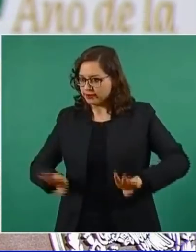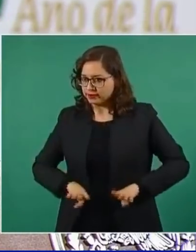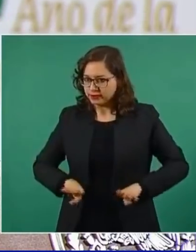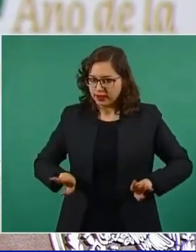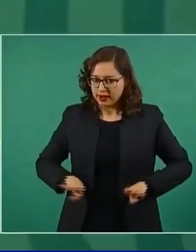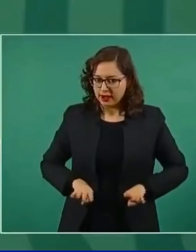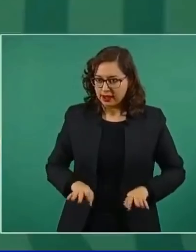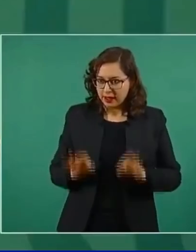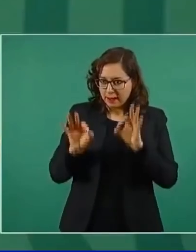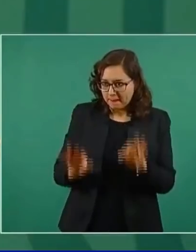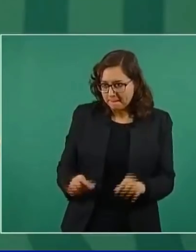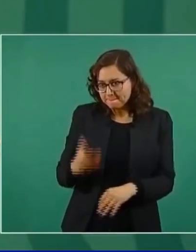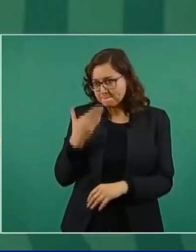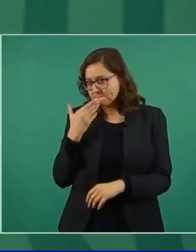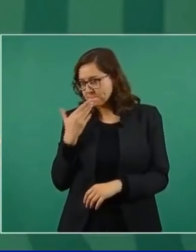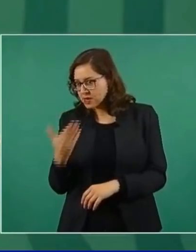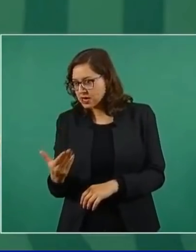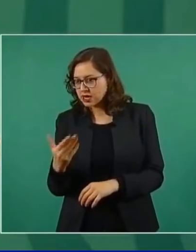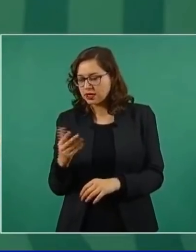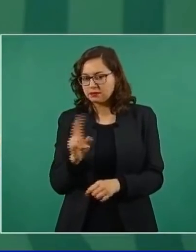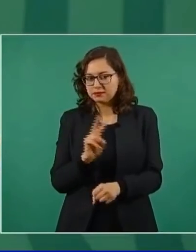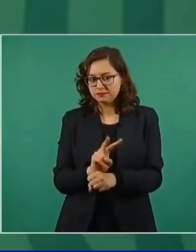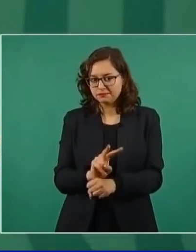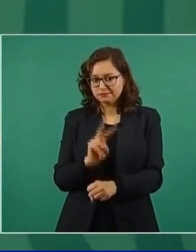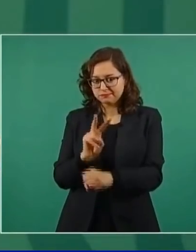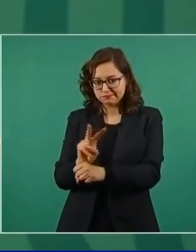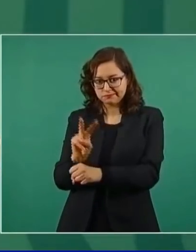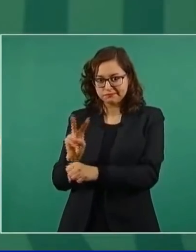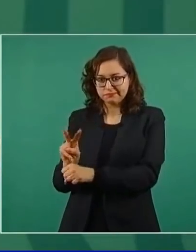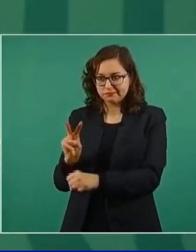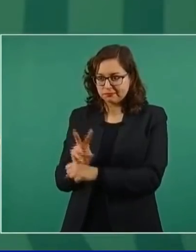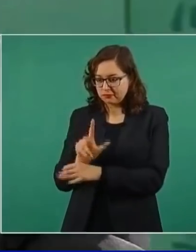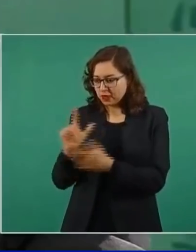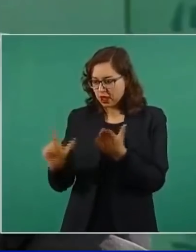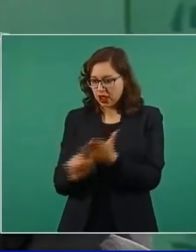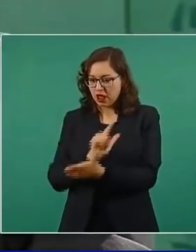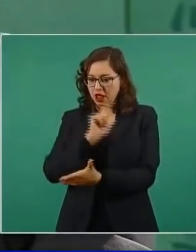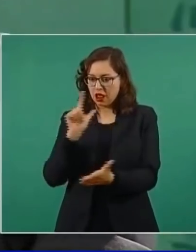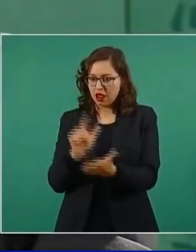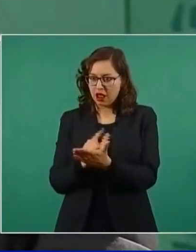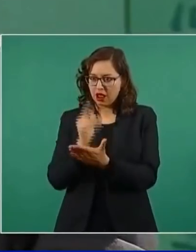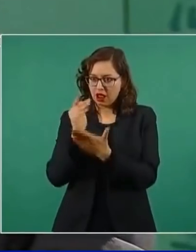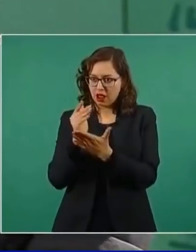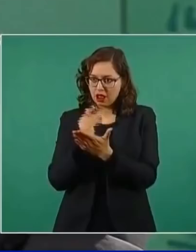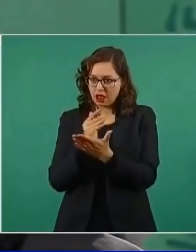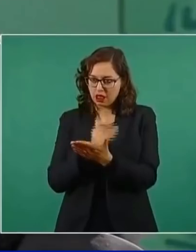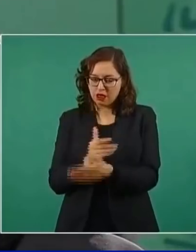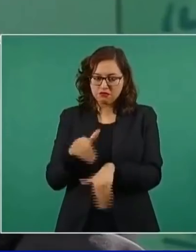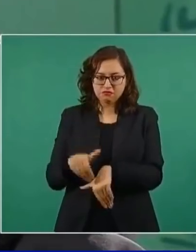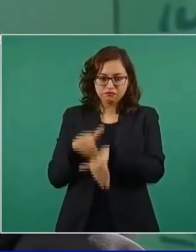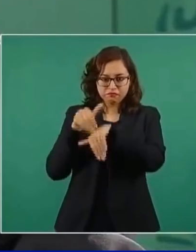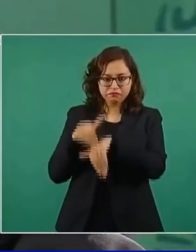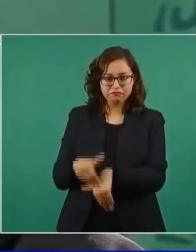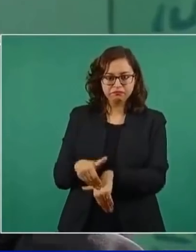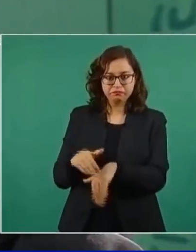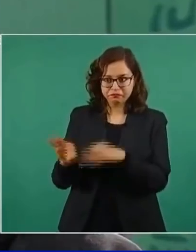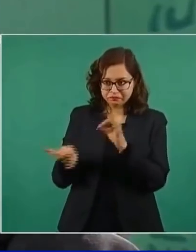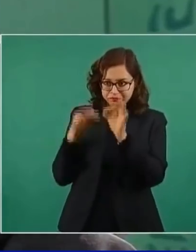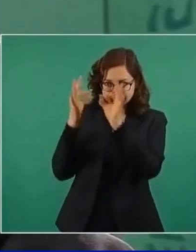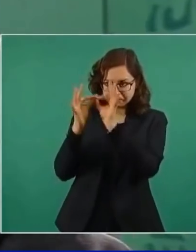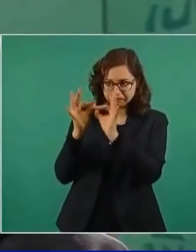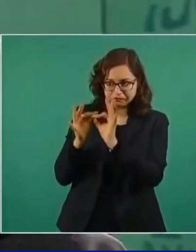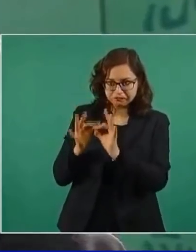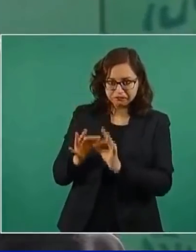con apego a las leyes,